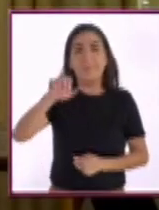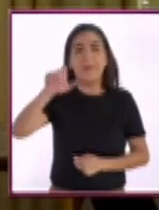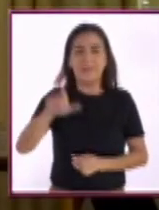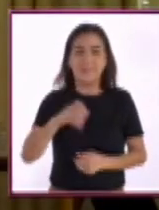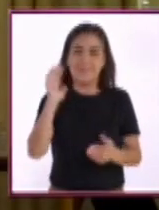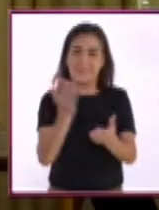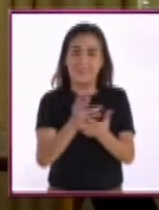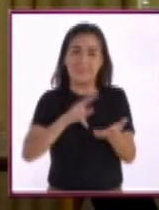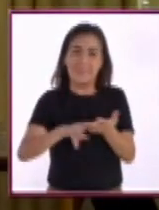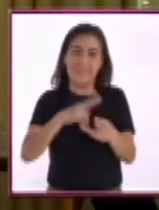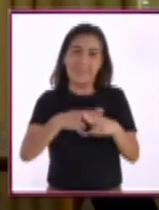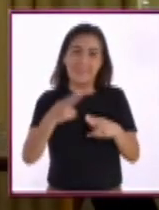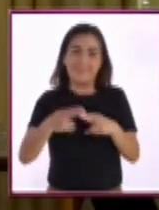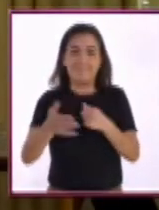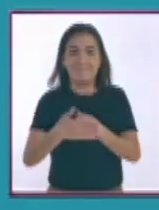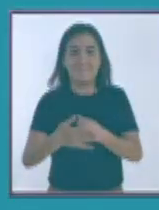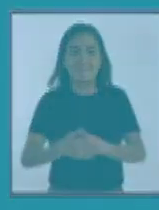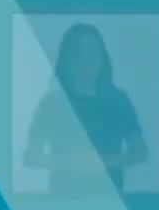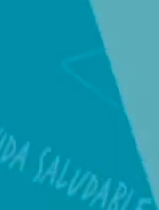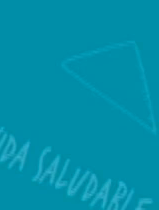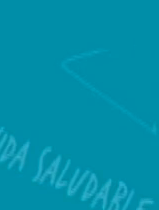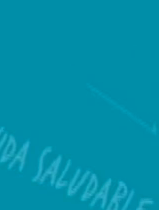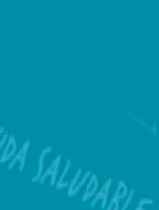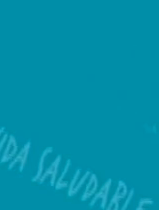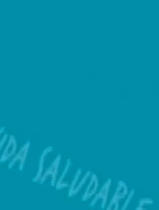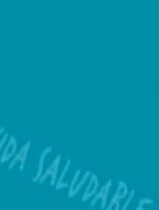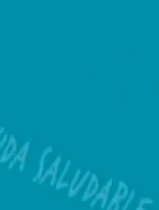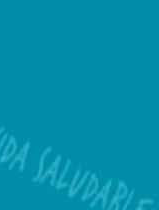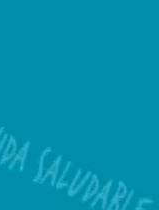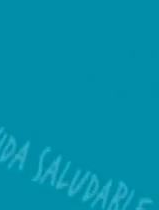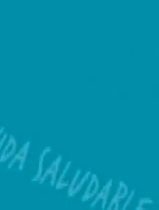Yo soy Max Espejel y esto fue Agenda Verde. Hasta la próxima.